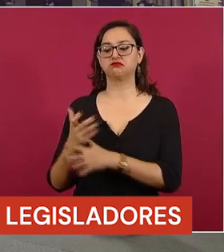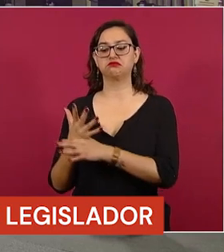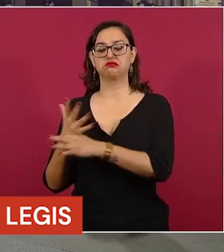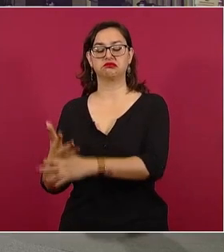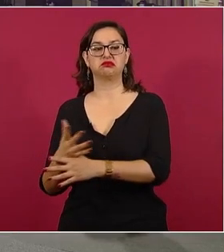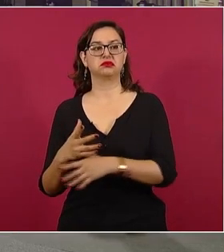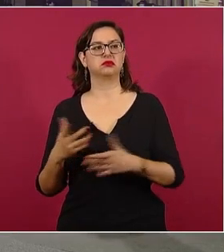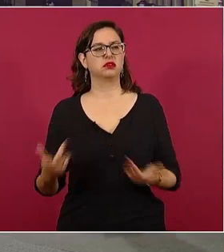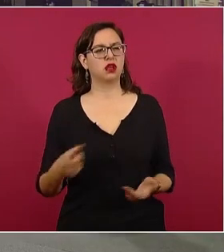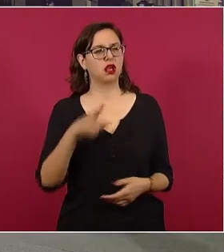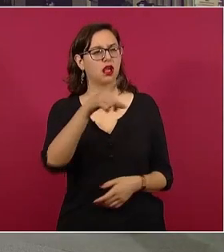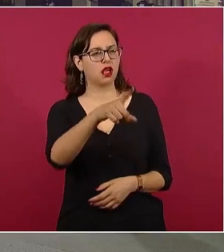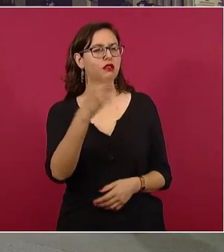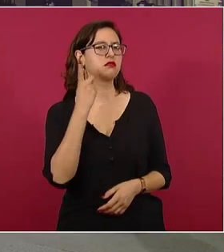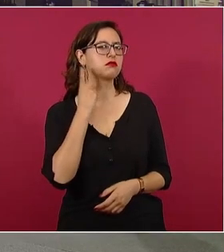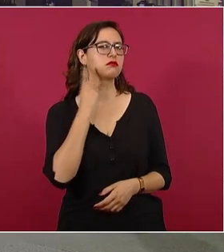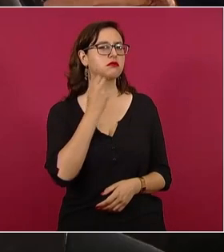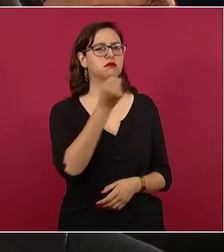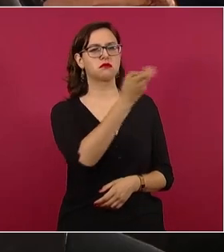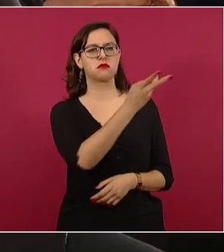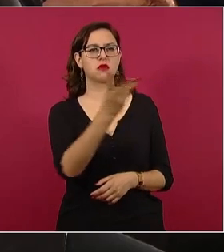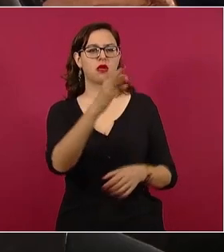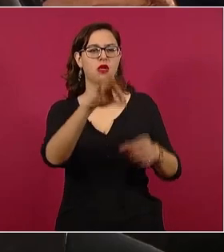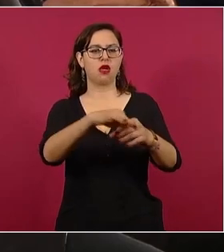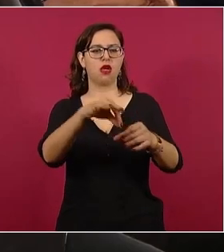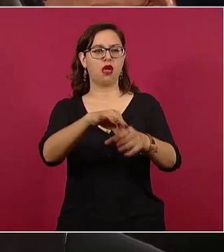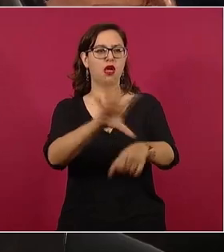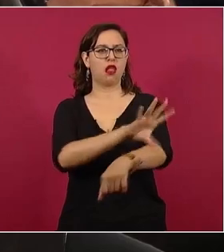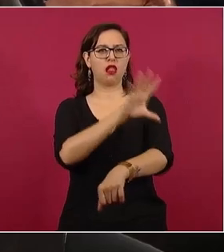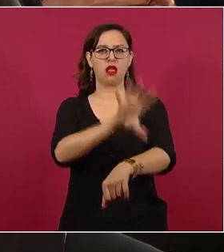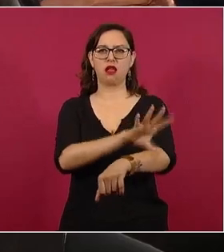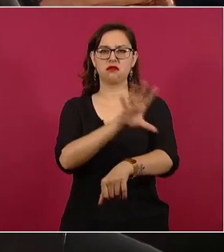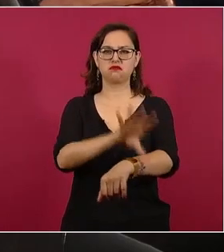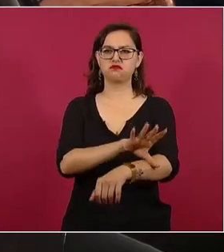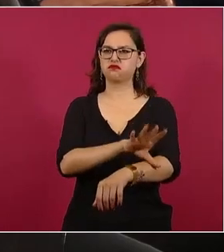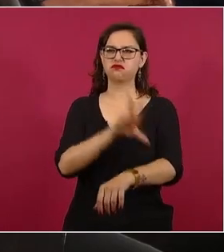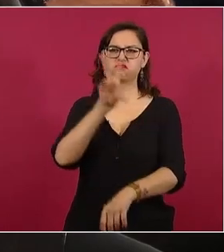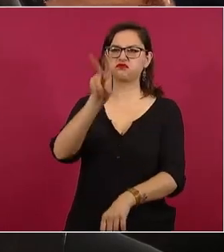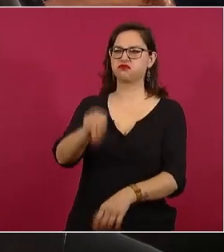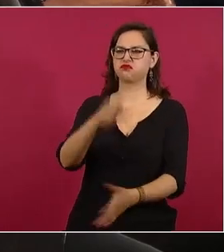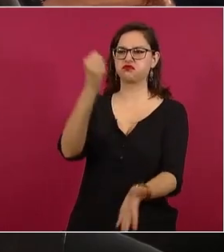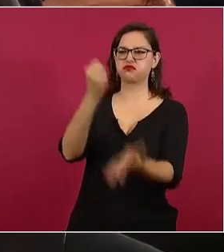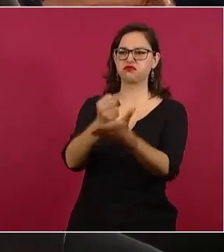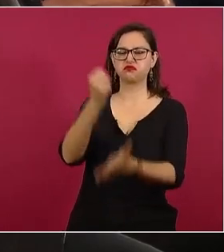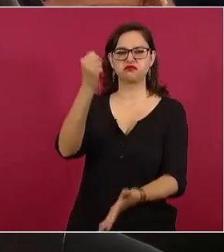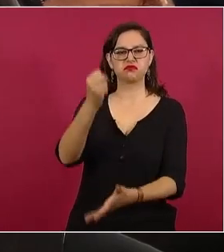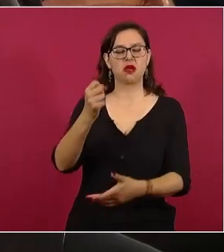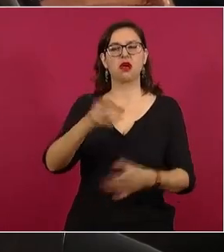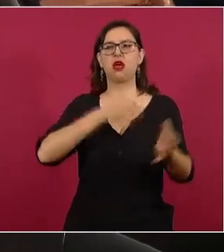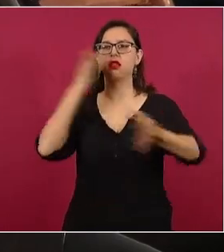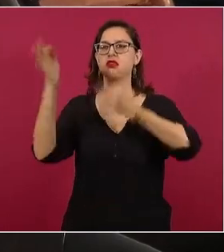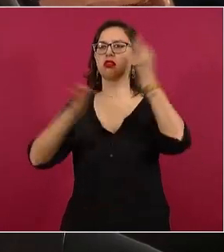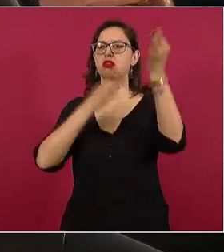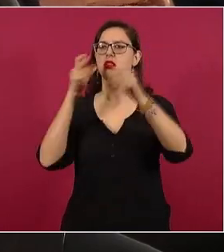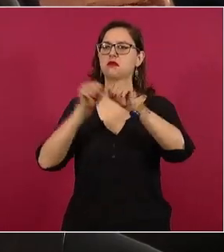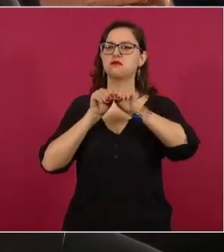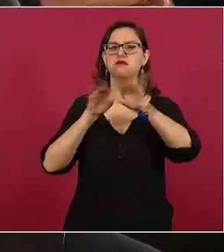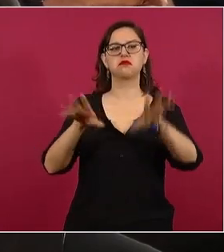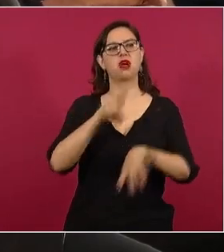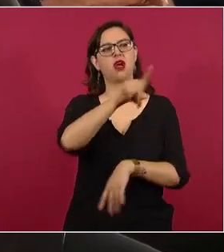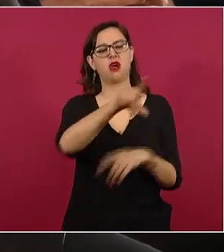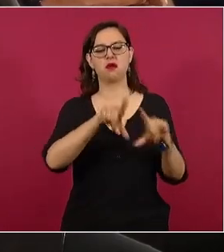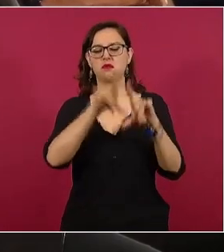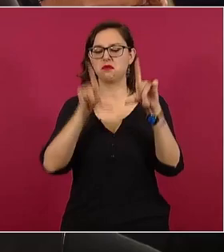votaron en contra de la reforma eléctrica y la oposición está argumentando que se ha recurrido a un discurso de odio. Hoy en Reporte Índigo